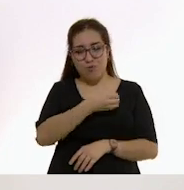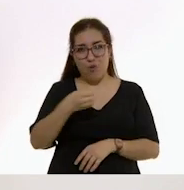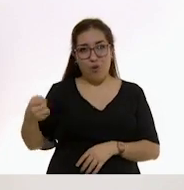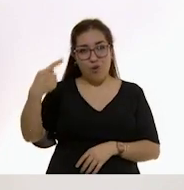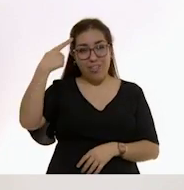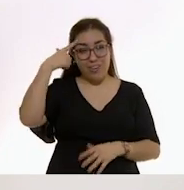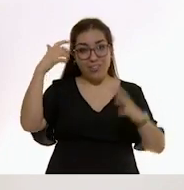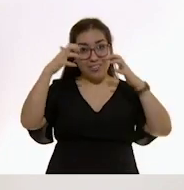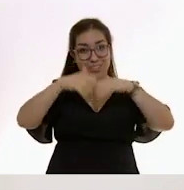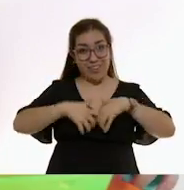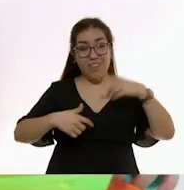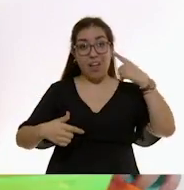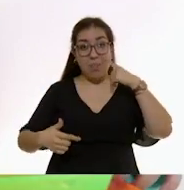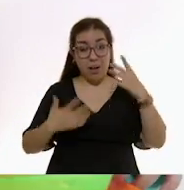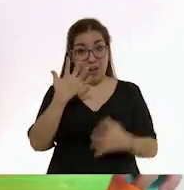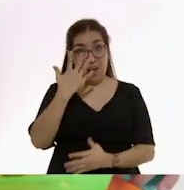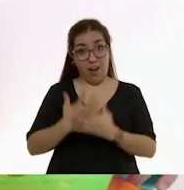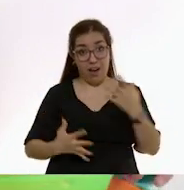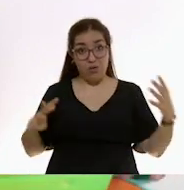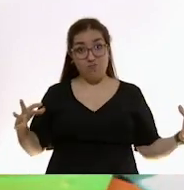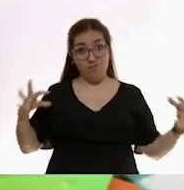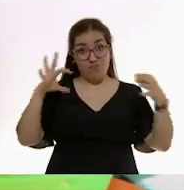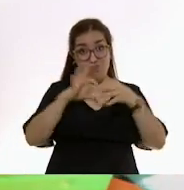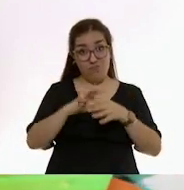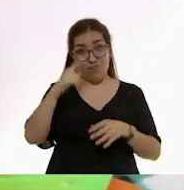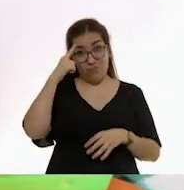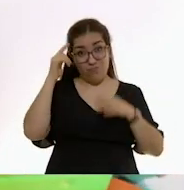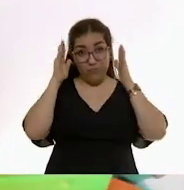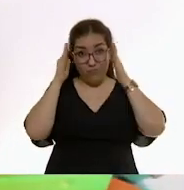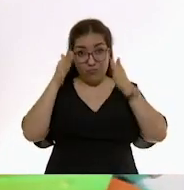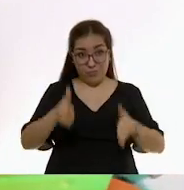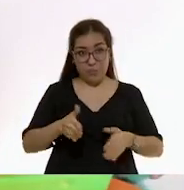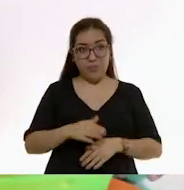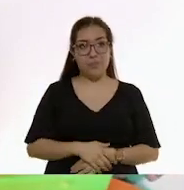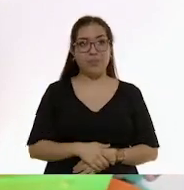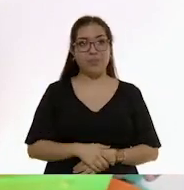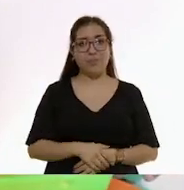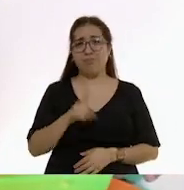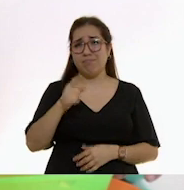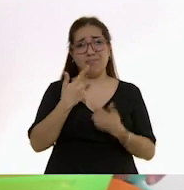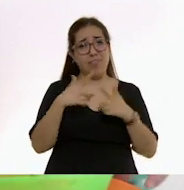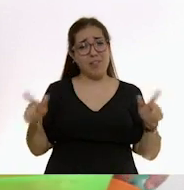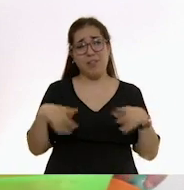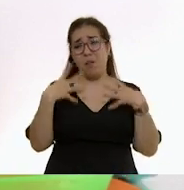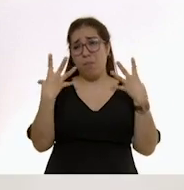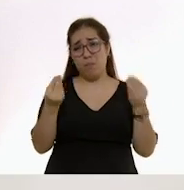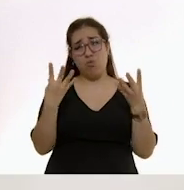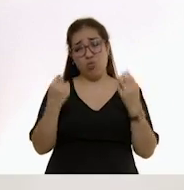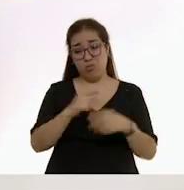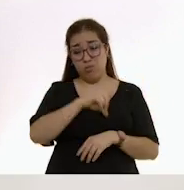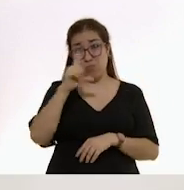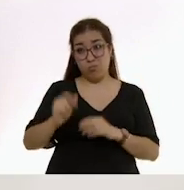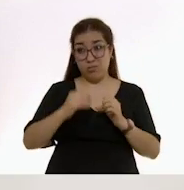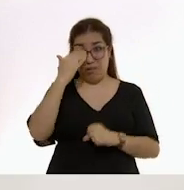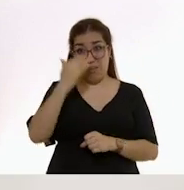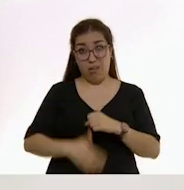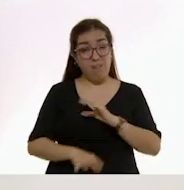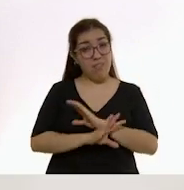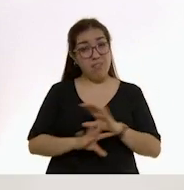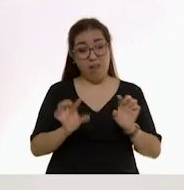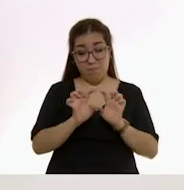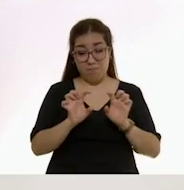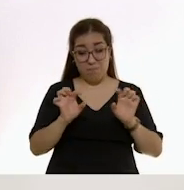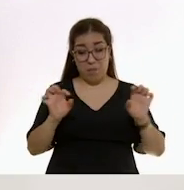coordinación, ojo-mano y concentración. Haz tantos pinchos como quieras y cuando termines tendrás un